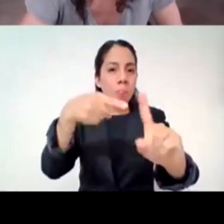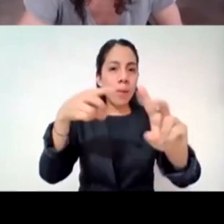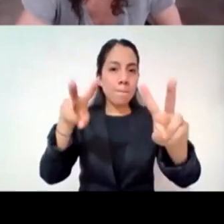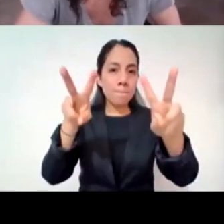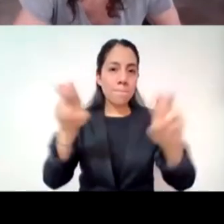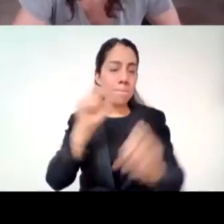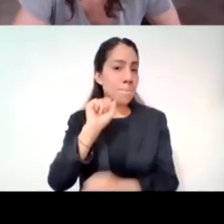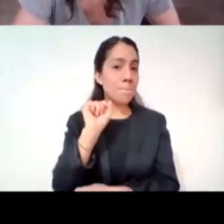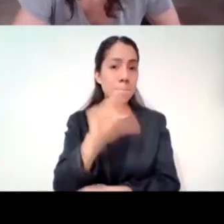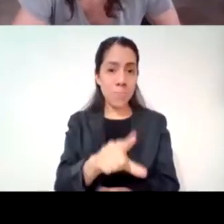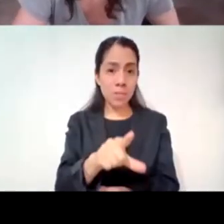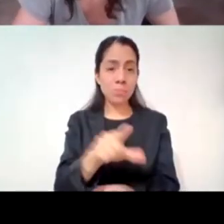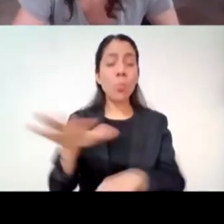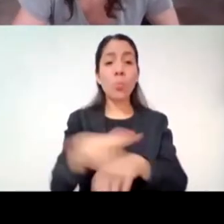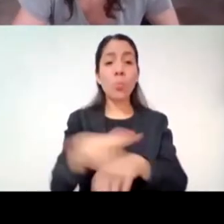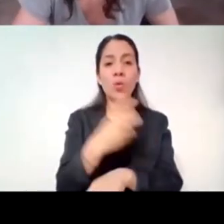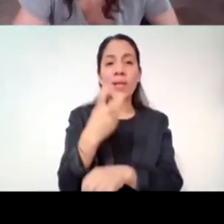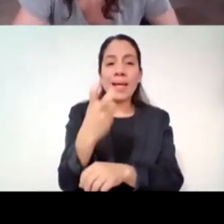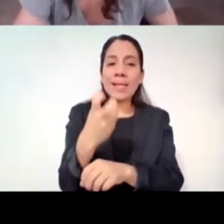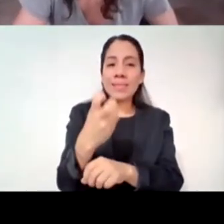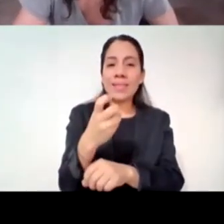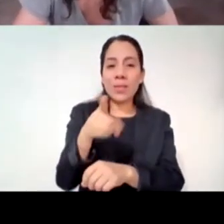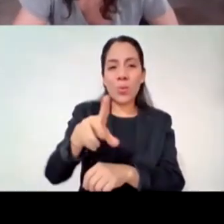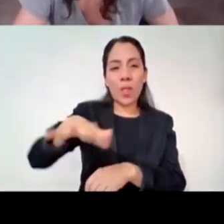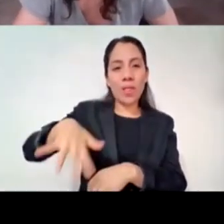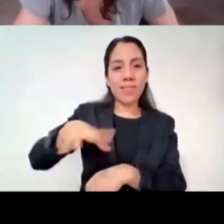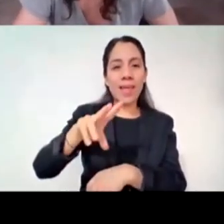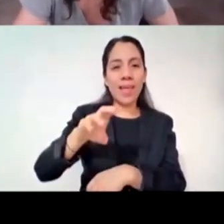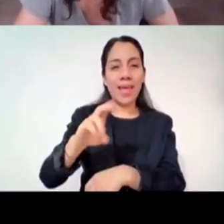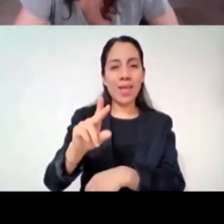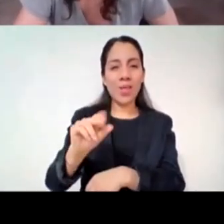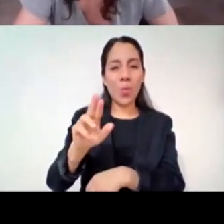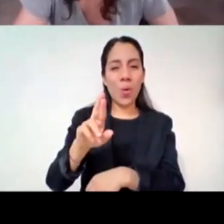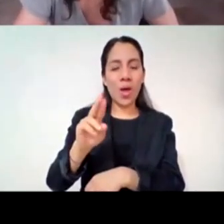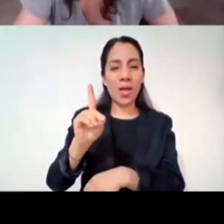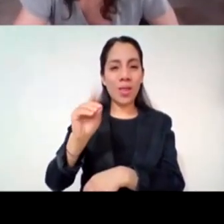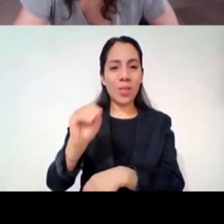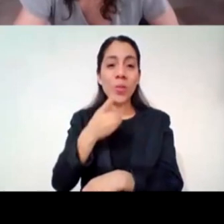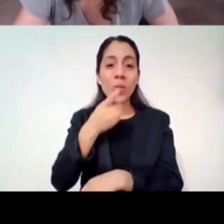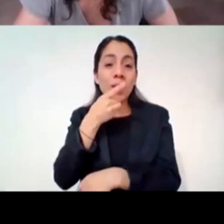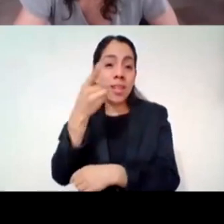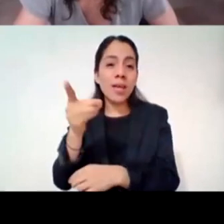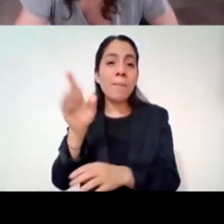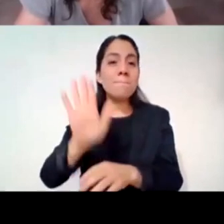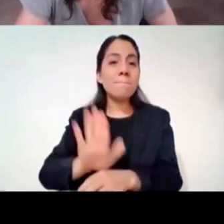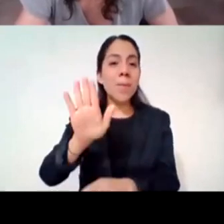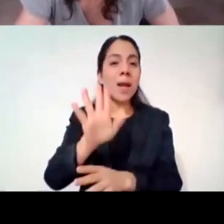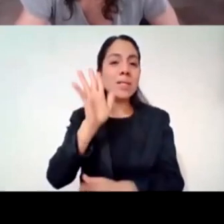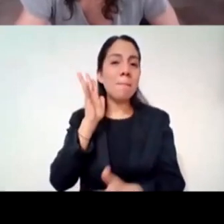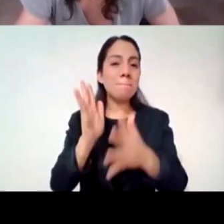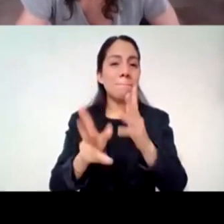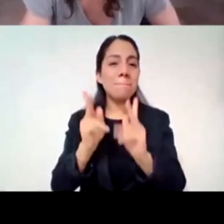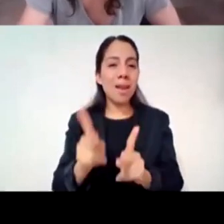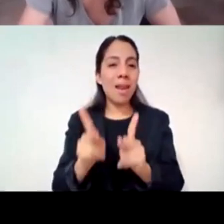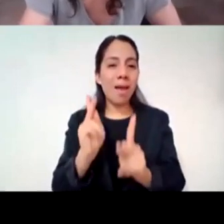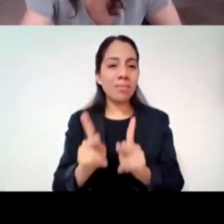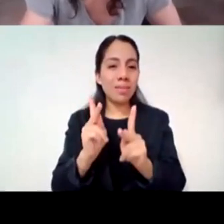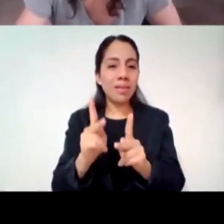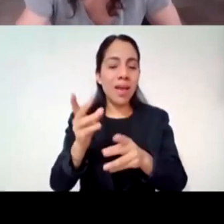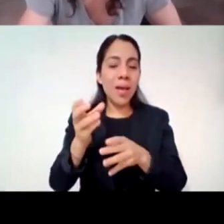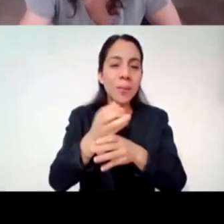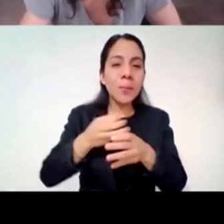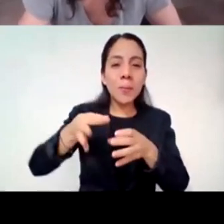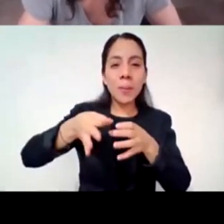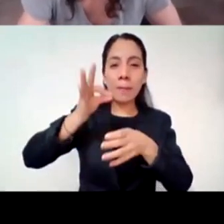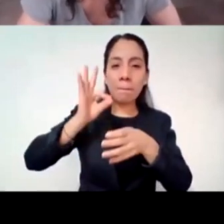parece que esta charla de café como la mencionaba Eduardo nos permite enriquecernos conocernos y al escuchar a